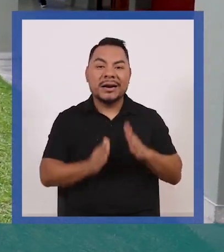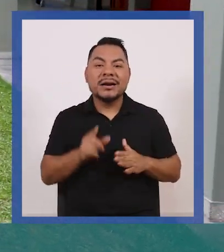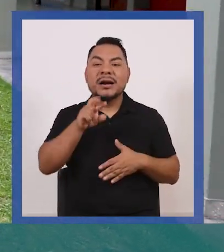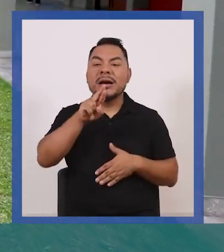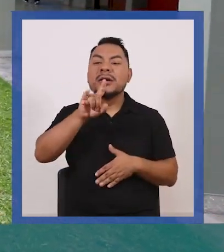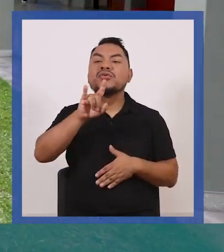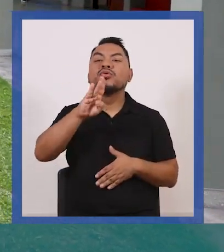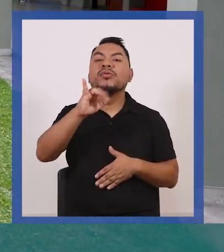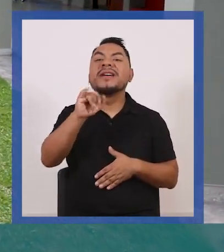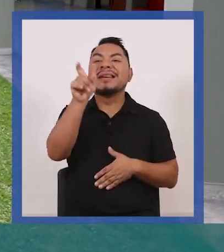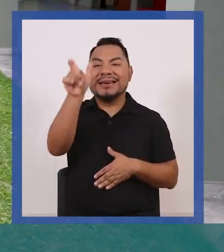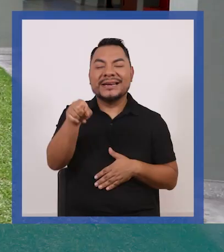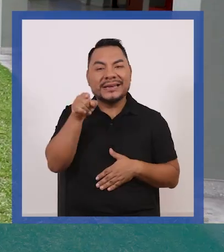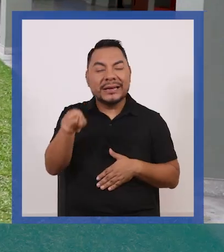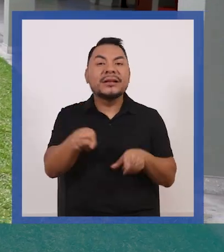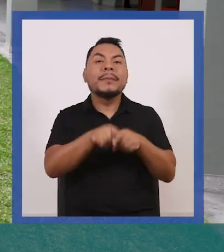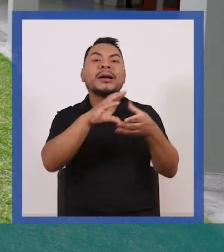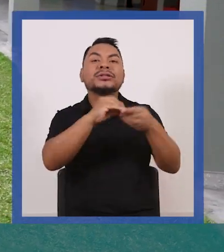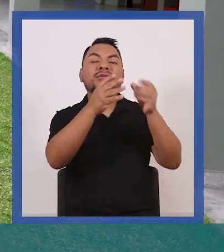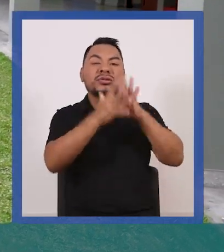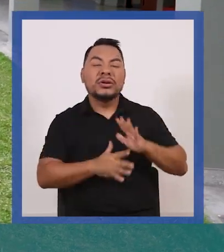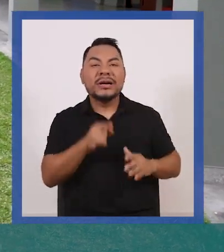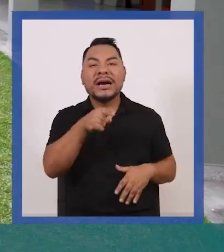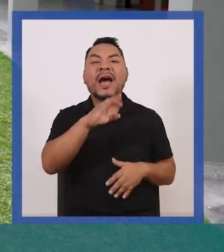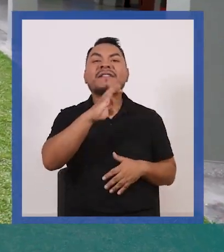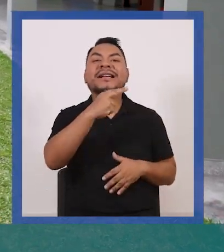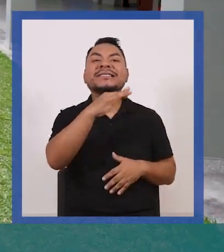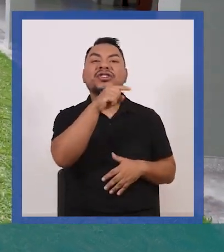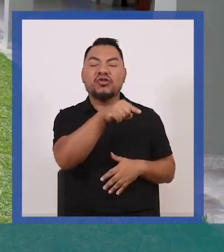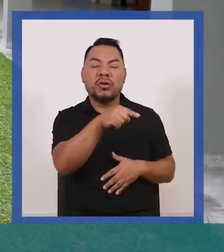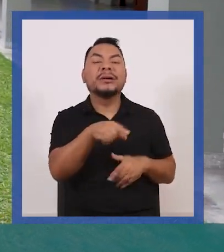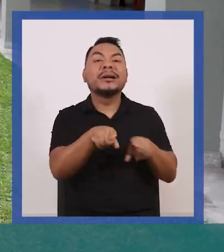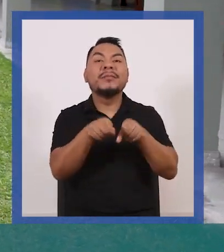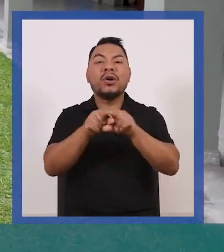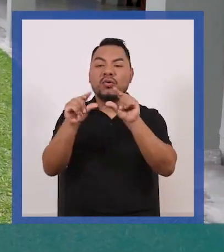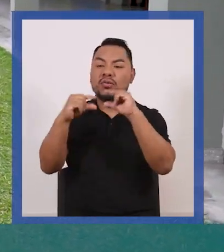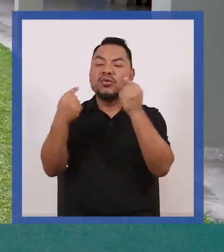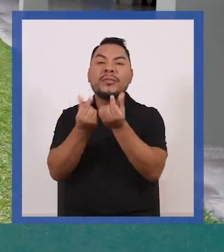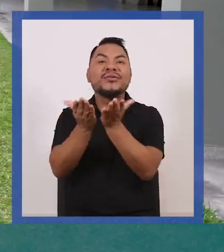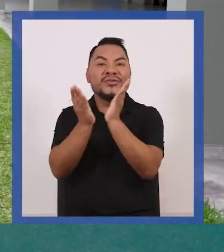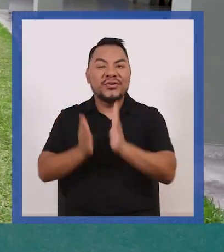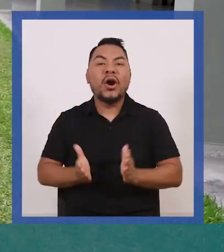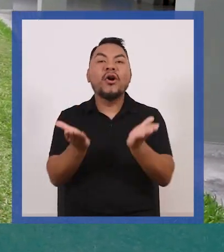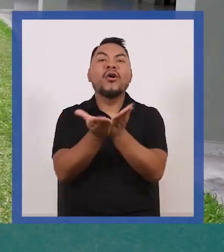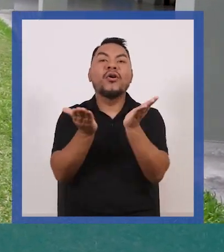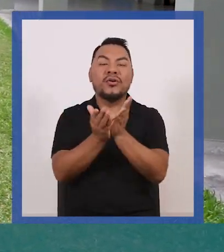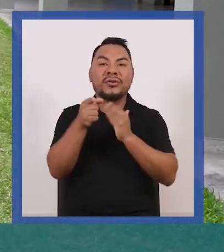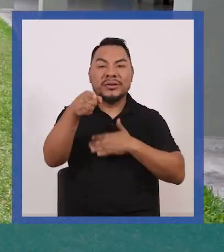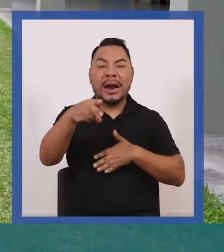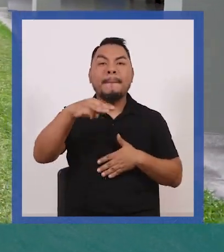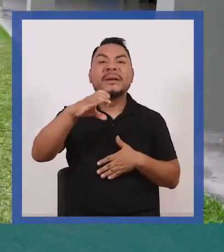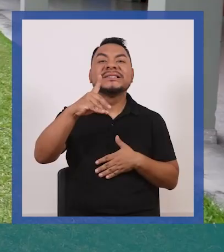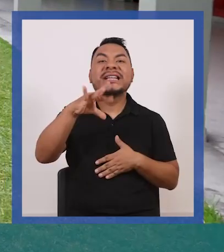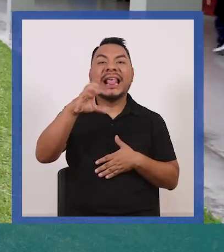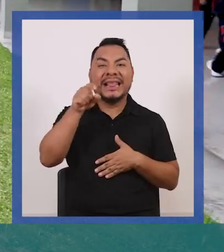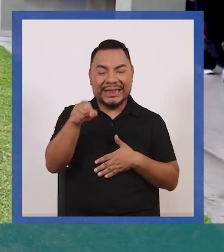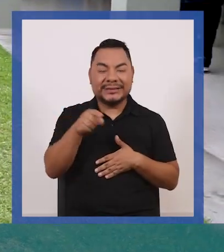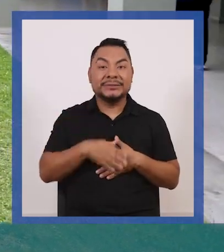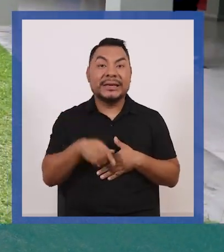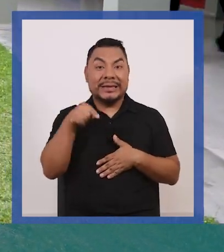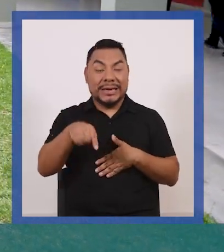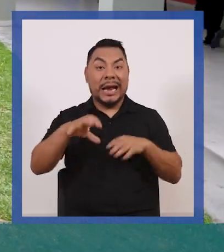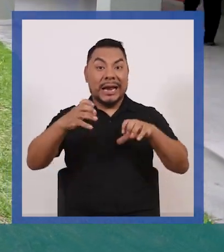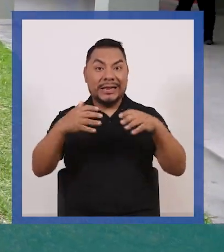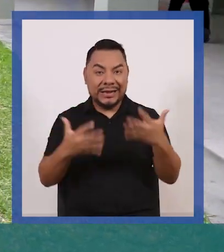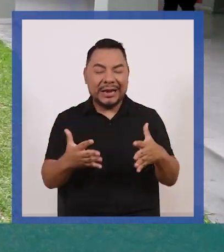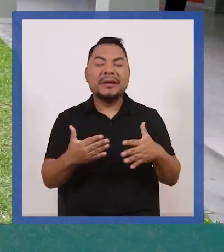Rubí Palomino, el historiador Francisco Núñez y un destacado grupo de estudiantes del Colegio Mercedes Indacochea. Gracias a